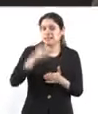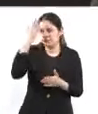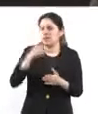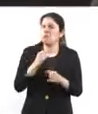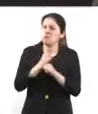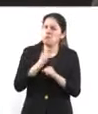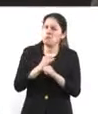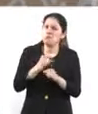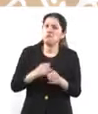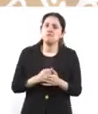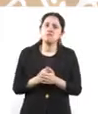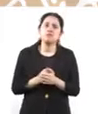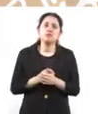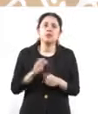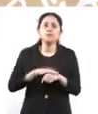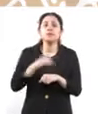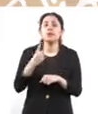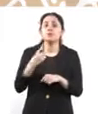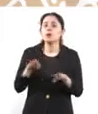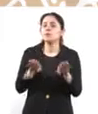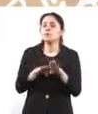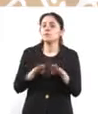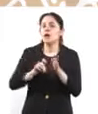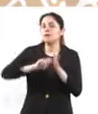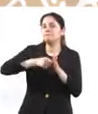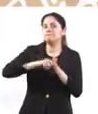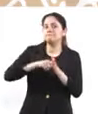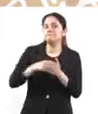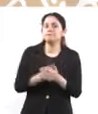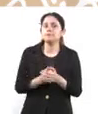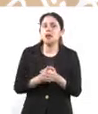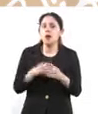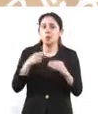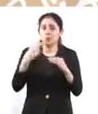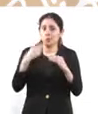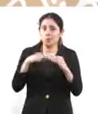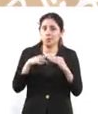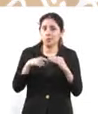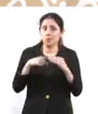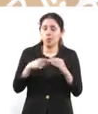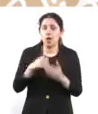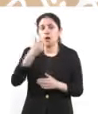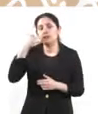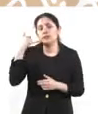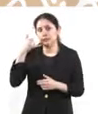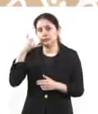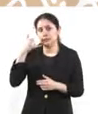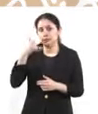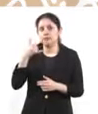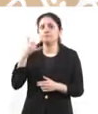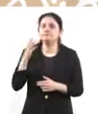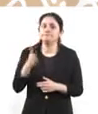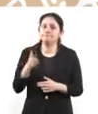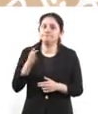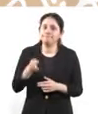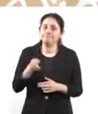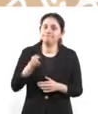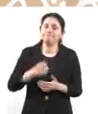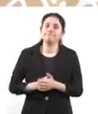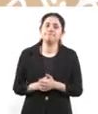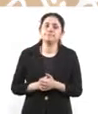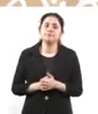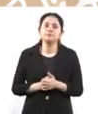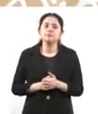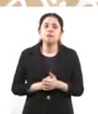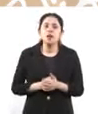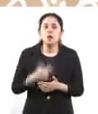para generar la llave tenemos que autenticar correo electrónico y teléfono celular. Entonces, eso, por supuesto, inhibe cualquier mal uso, que en realidad